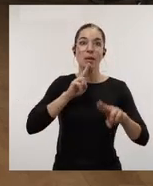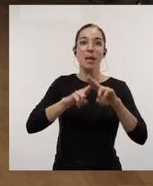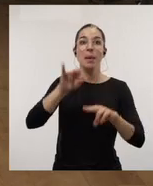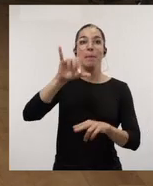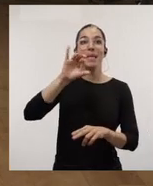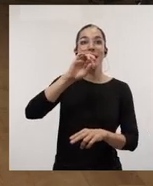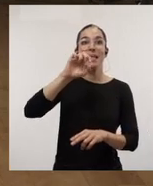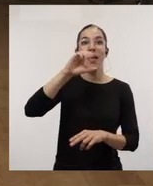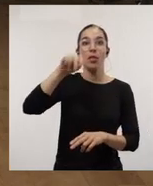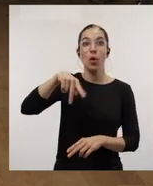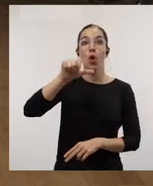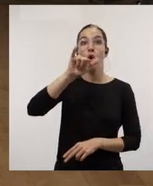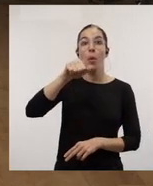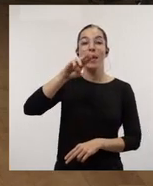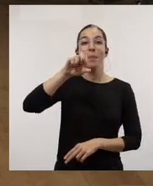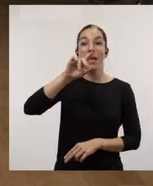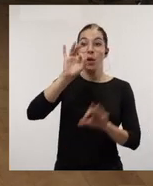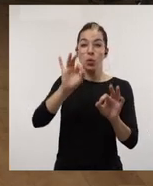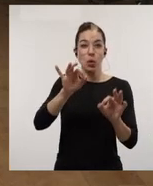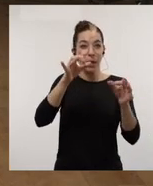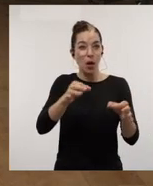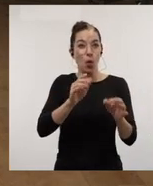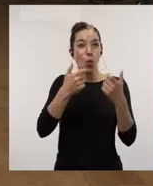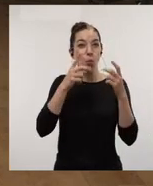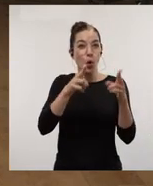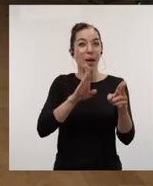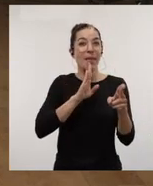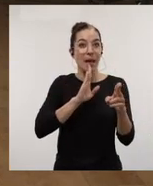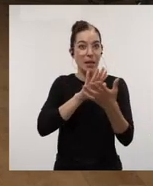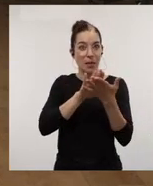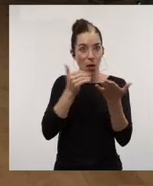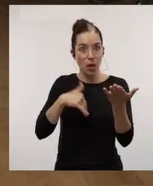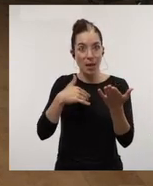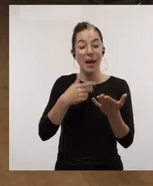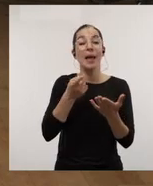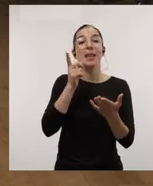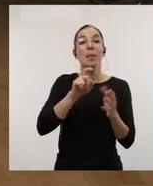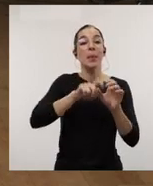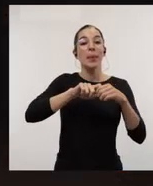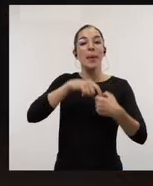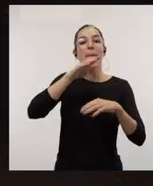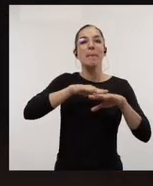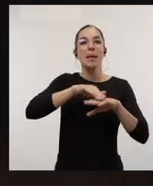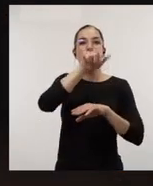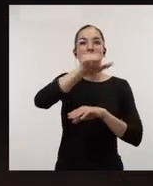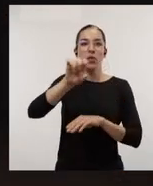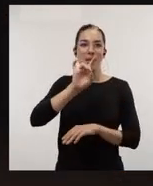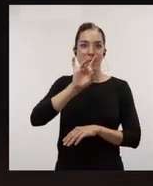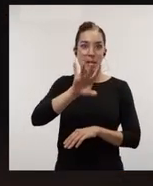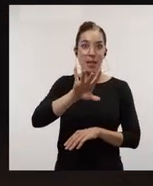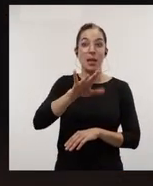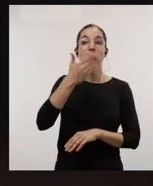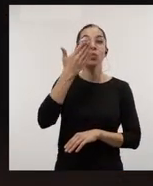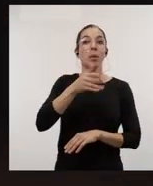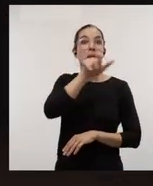que en este caso es Visitación López Miranda con la que creo que habéis hablado en el bloque anterior y está formado por un mínimo de 15